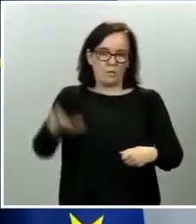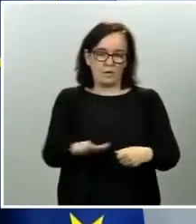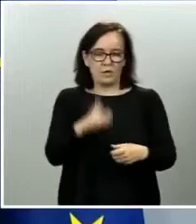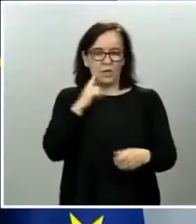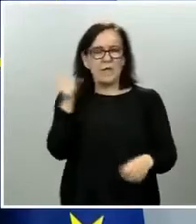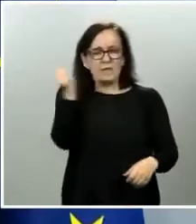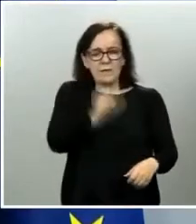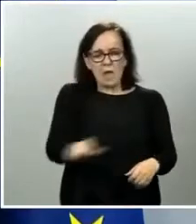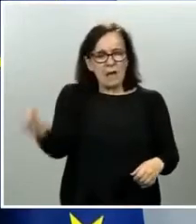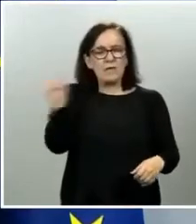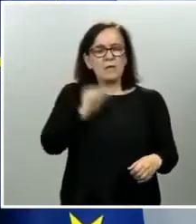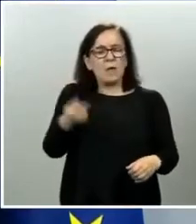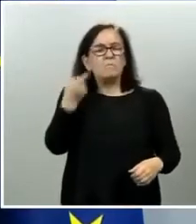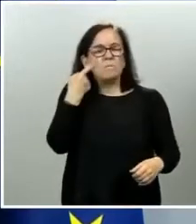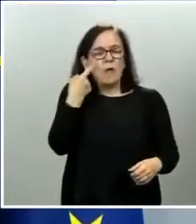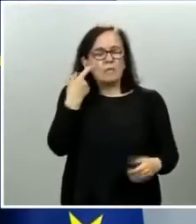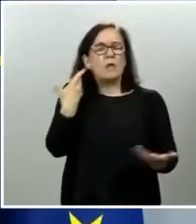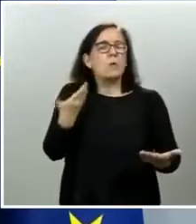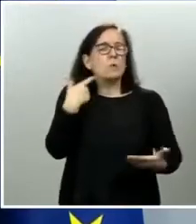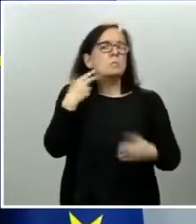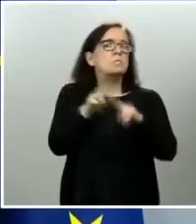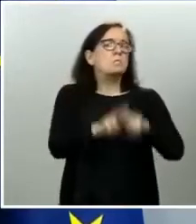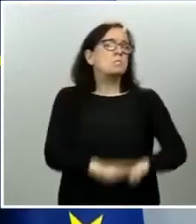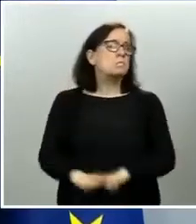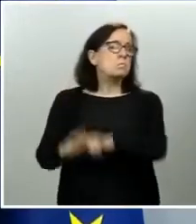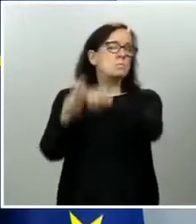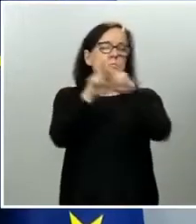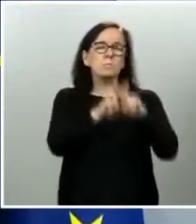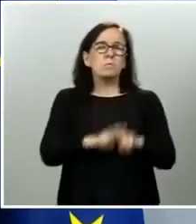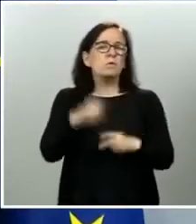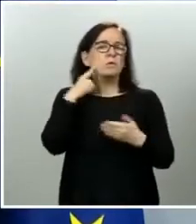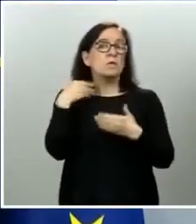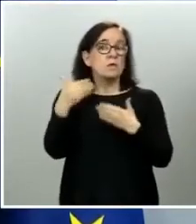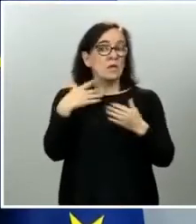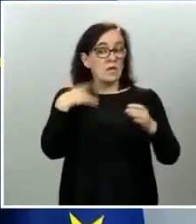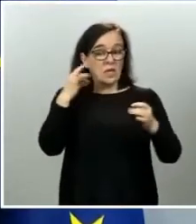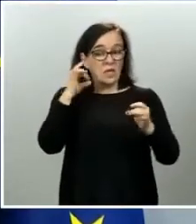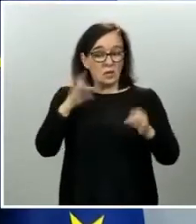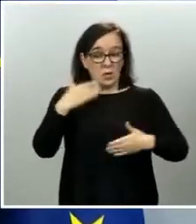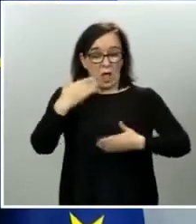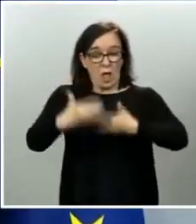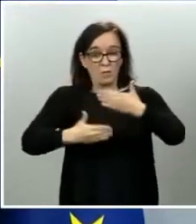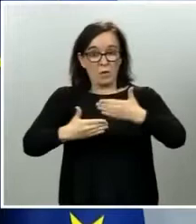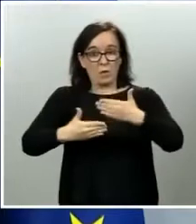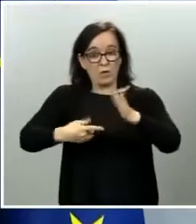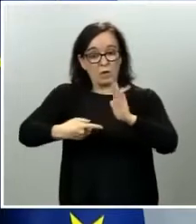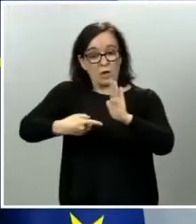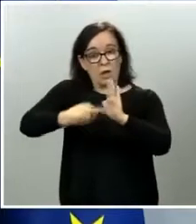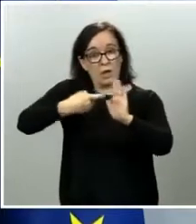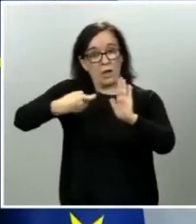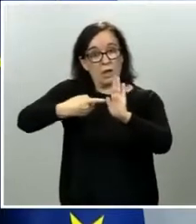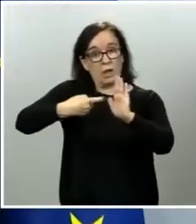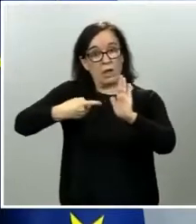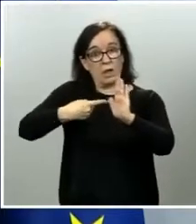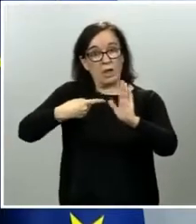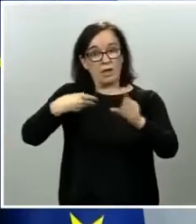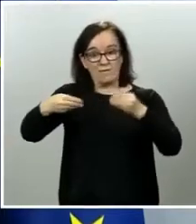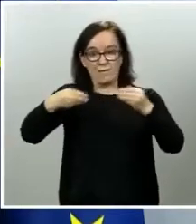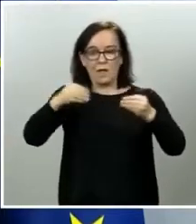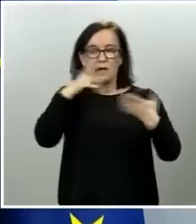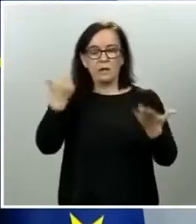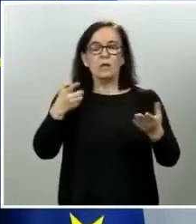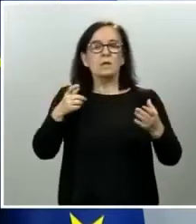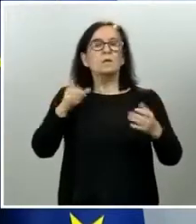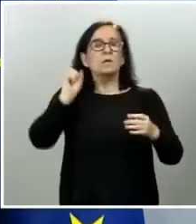iremos viendo, iremos observando, igual que tenemos ese proceso de desescalamiento, pues tendremos ese proceso dentro de la Unión